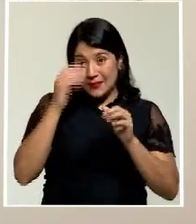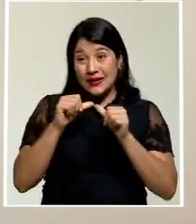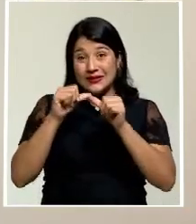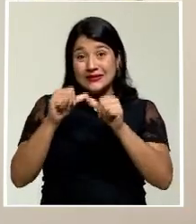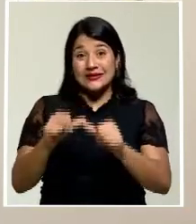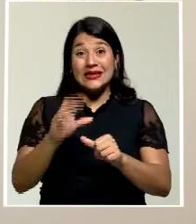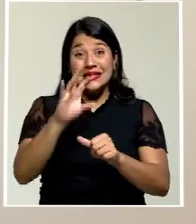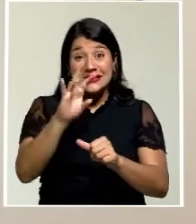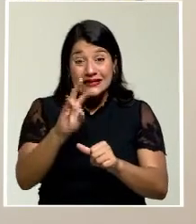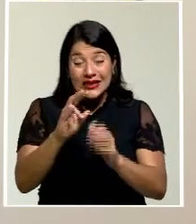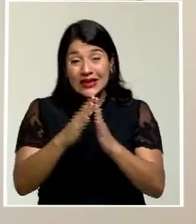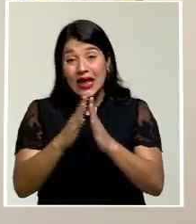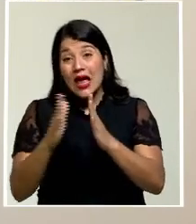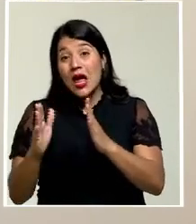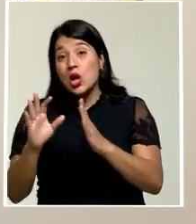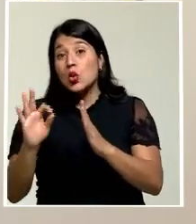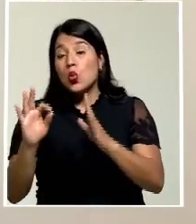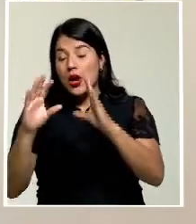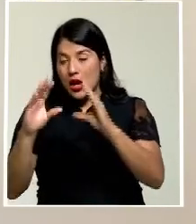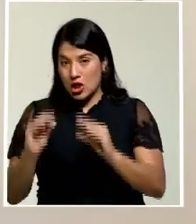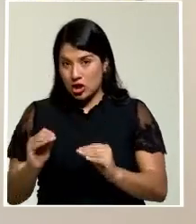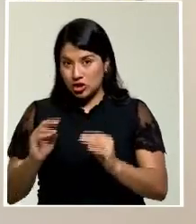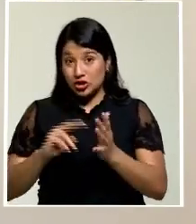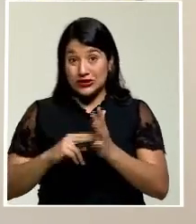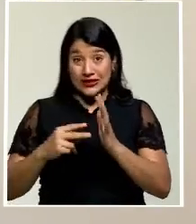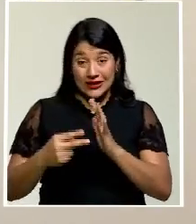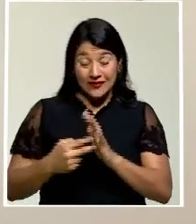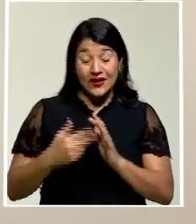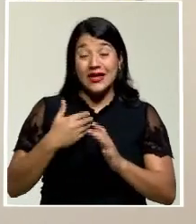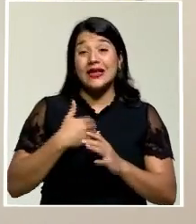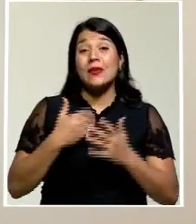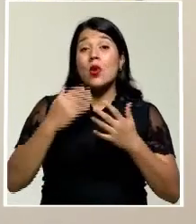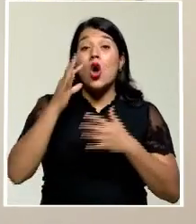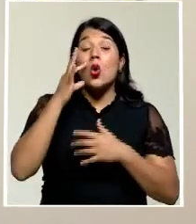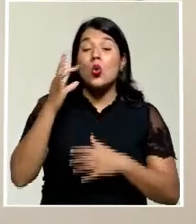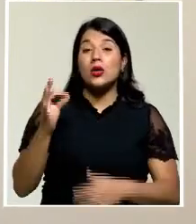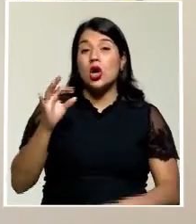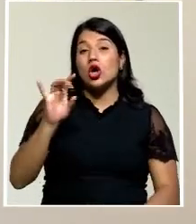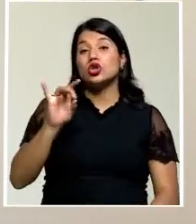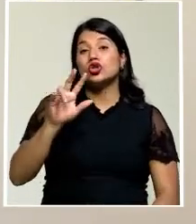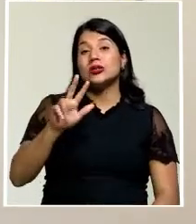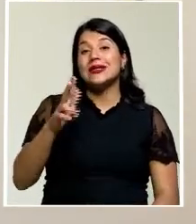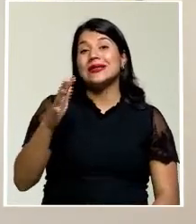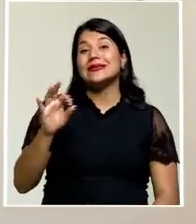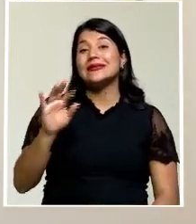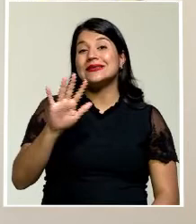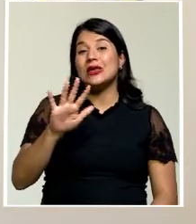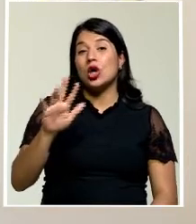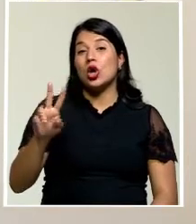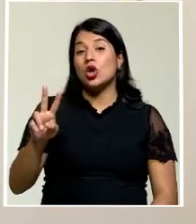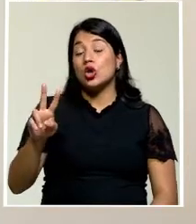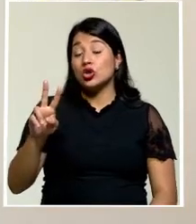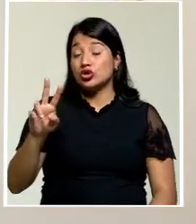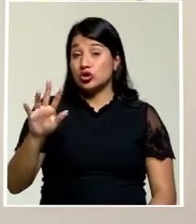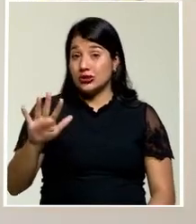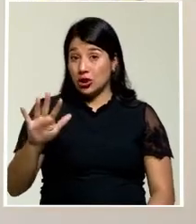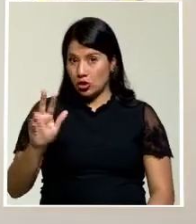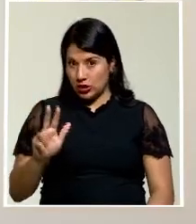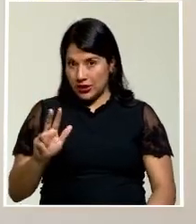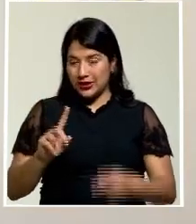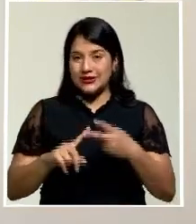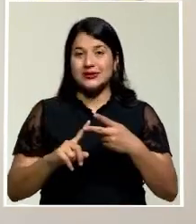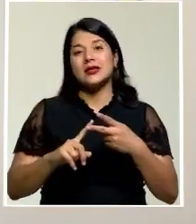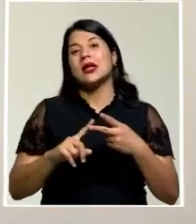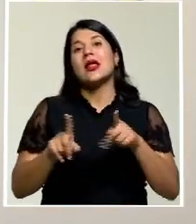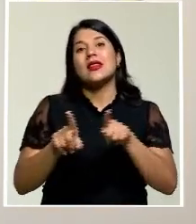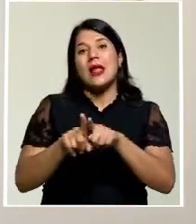canales virtuales. Estamos hablando que tenemos nuestro WhatsApp empresarial 83195273, el web chat que pueden acceder por